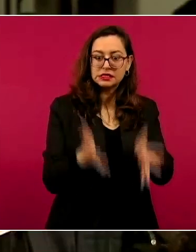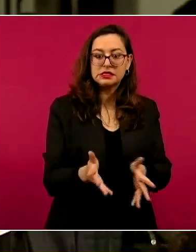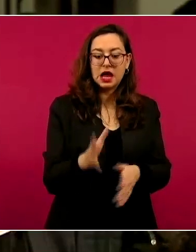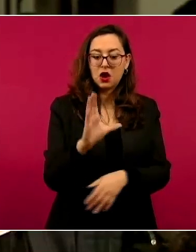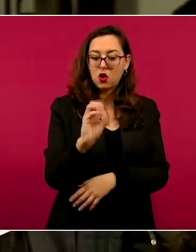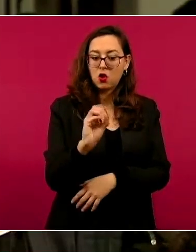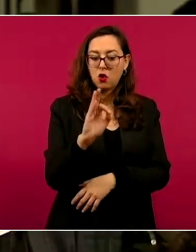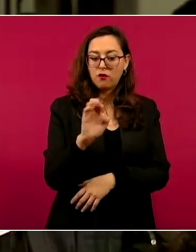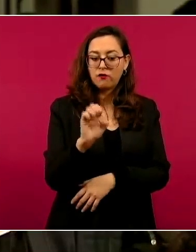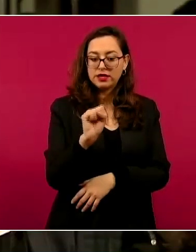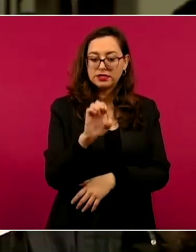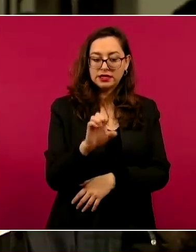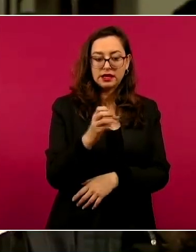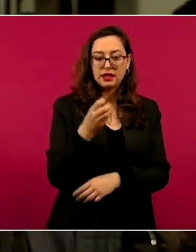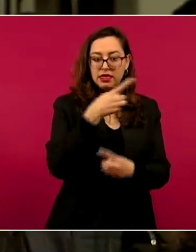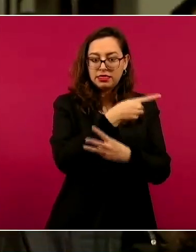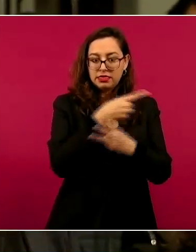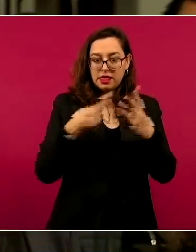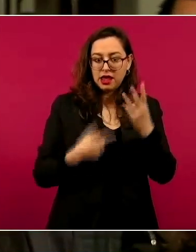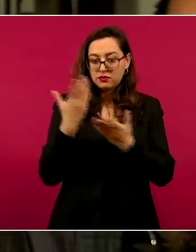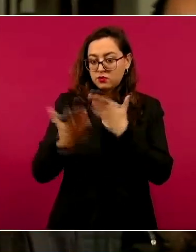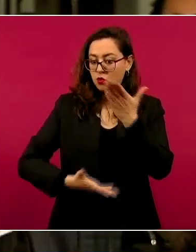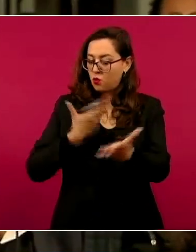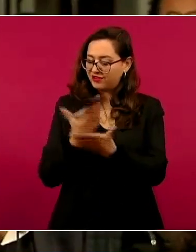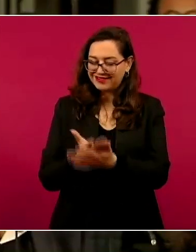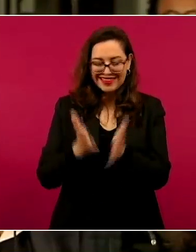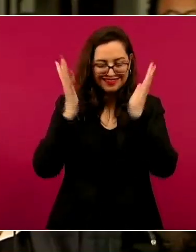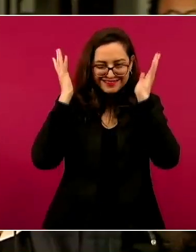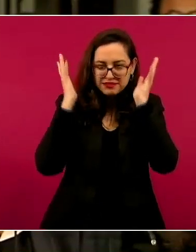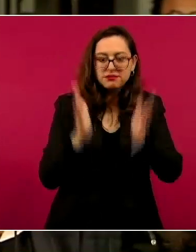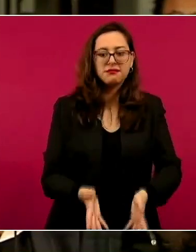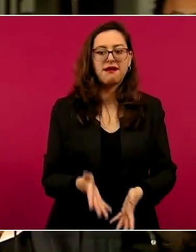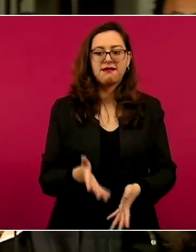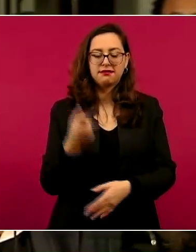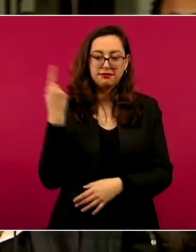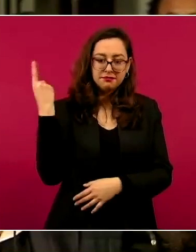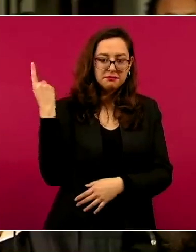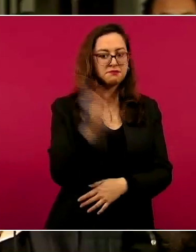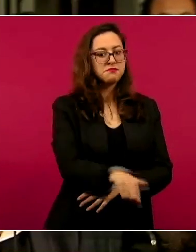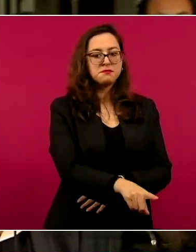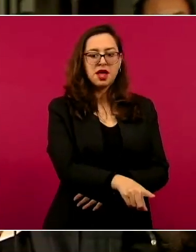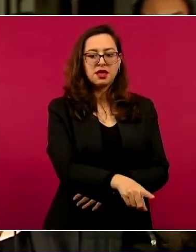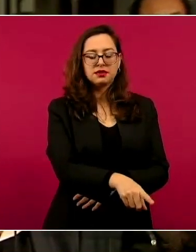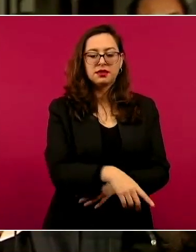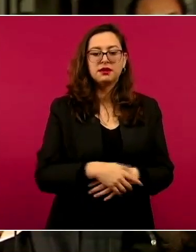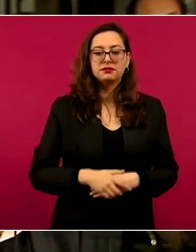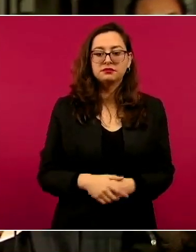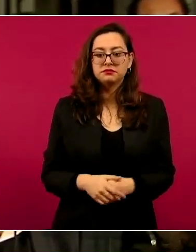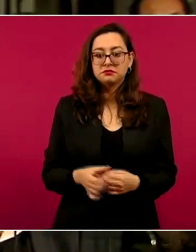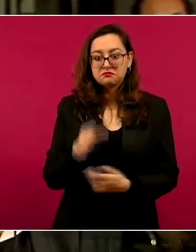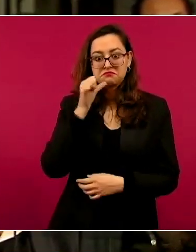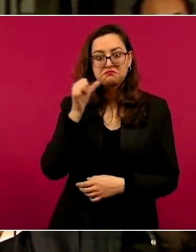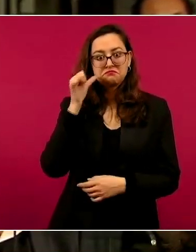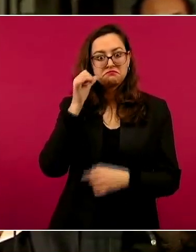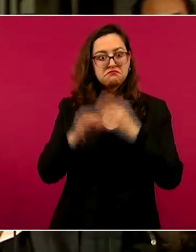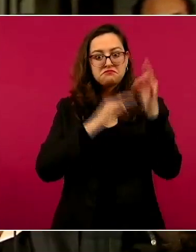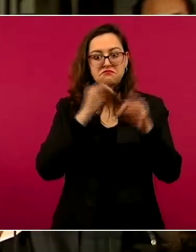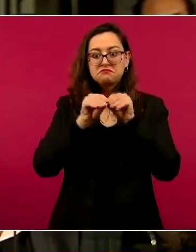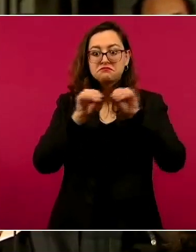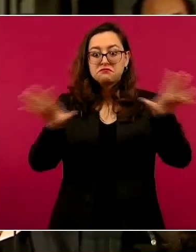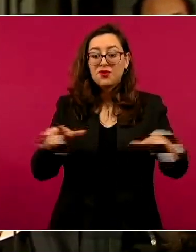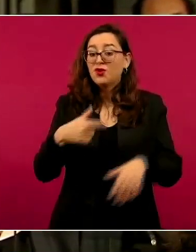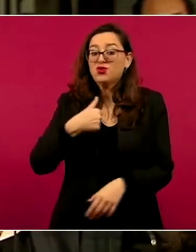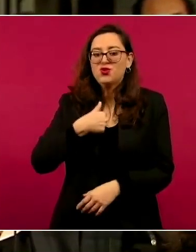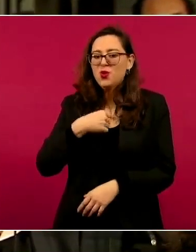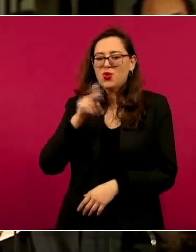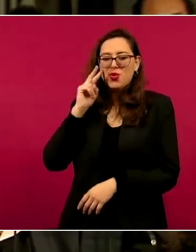COFESE. Ayer y antes se estuvo publicando que le daban un ultimato para que usted mandara la terna. ¿Qué está pasando con